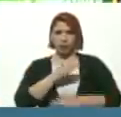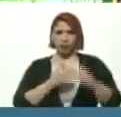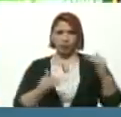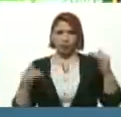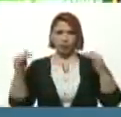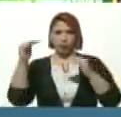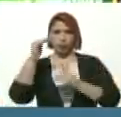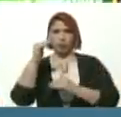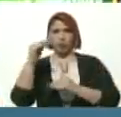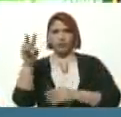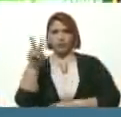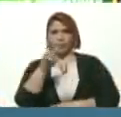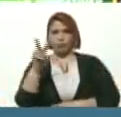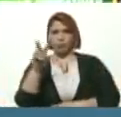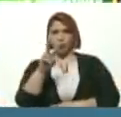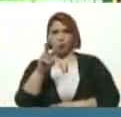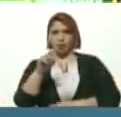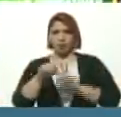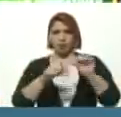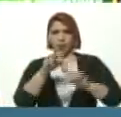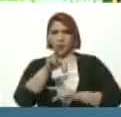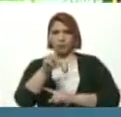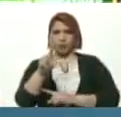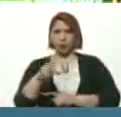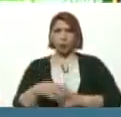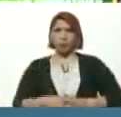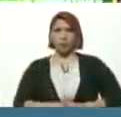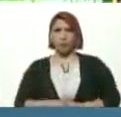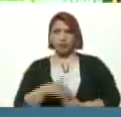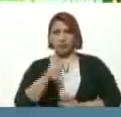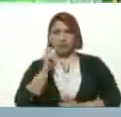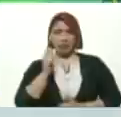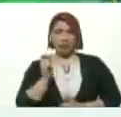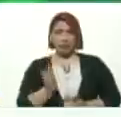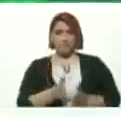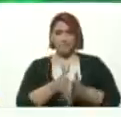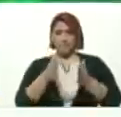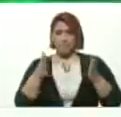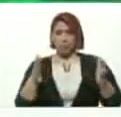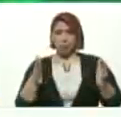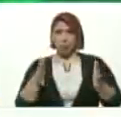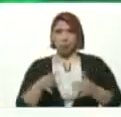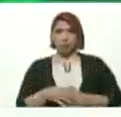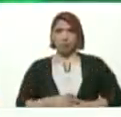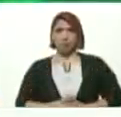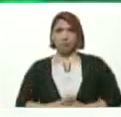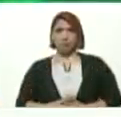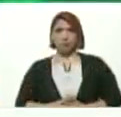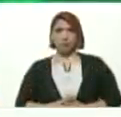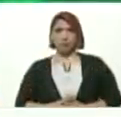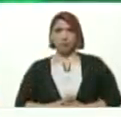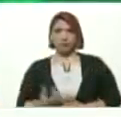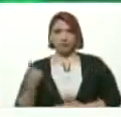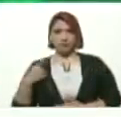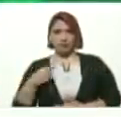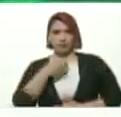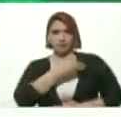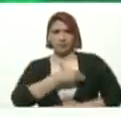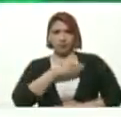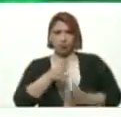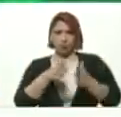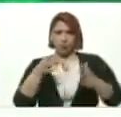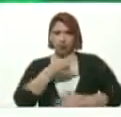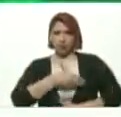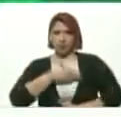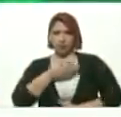Venezolano Del siglo 2021 Es una tarea Tremenda Tenemos Las misiones Grandes